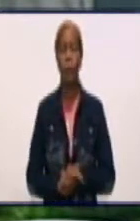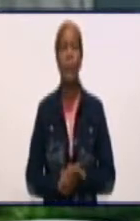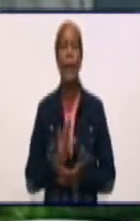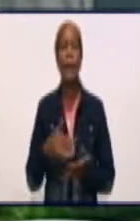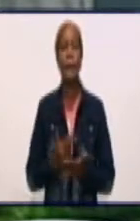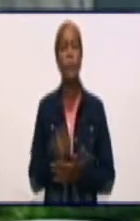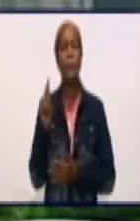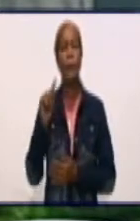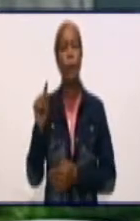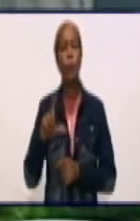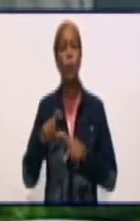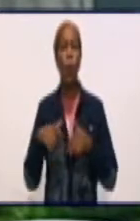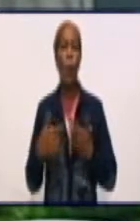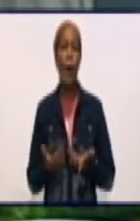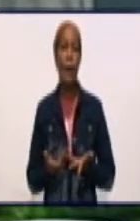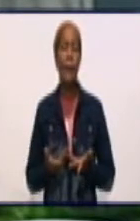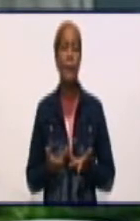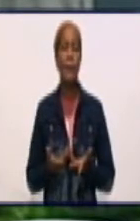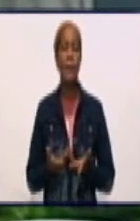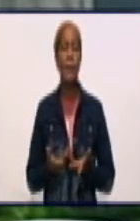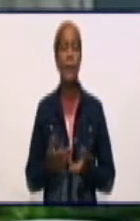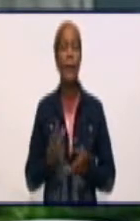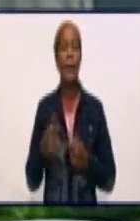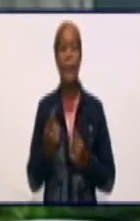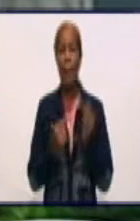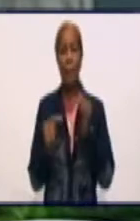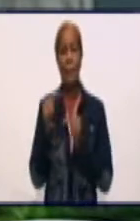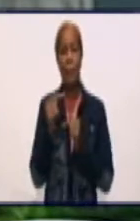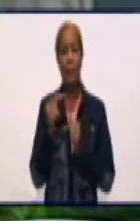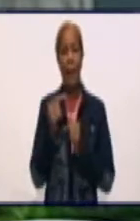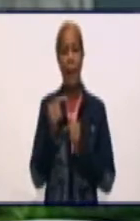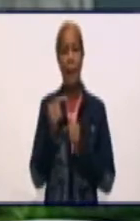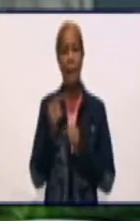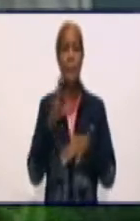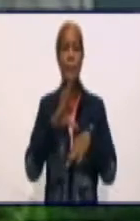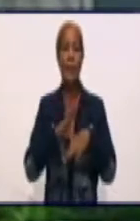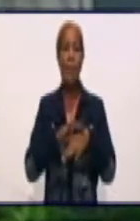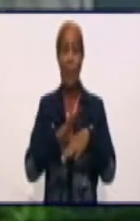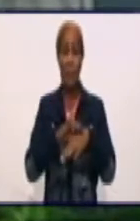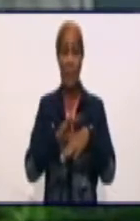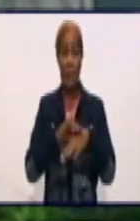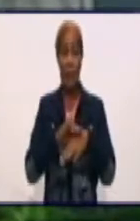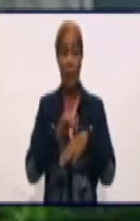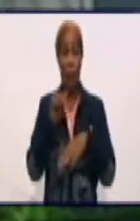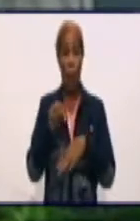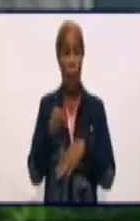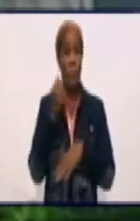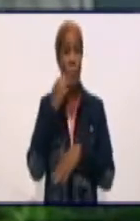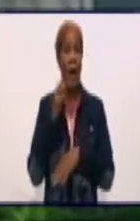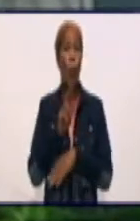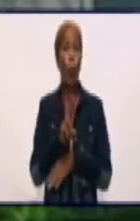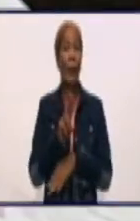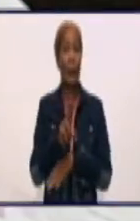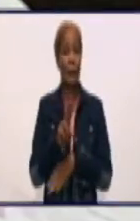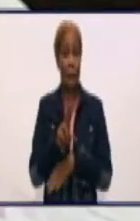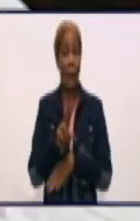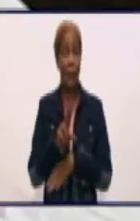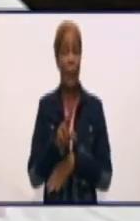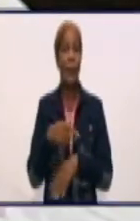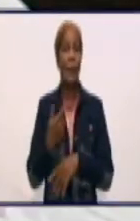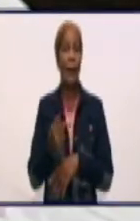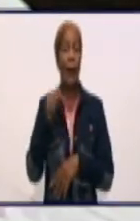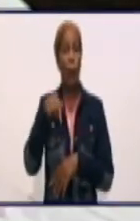por las cuales están teniendo necesidad de ingresar más pacientes en el hospital infantil? Bueno, en